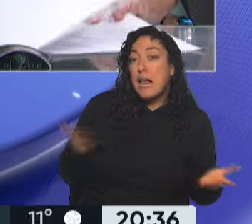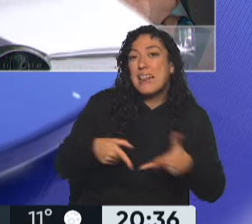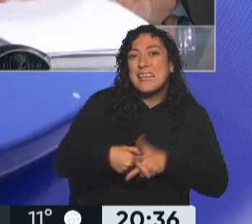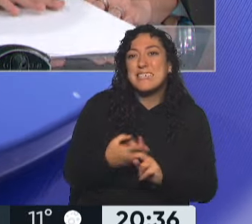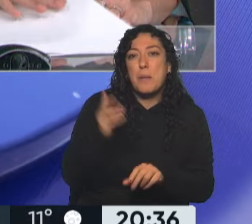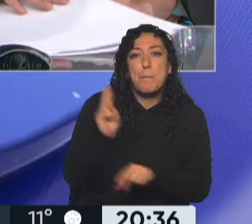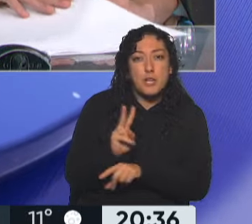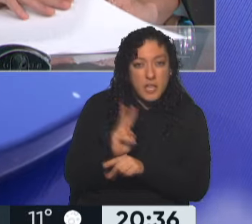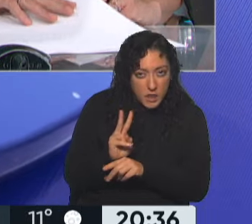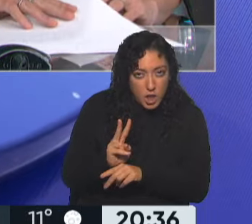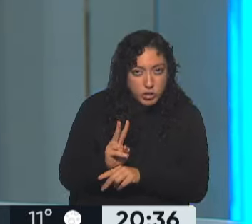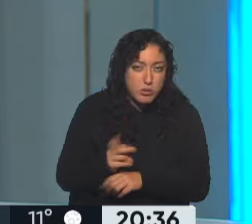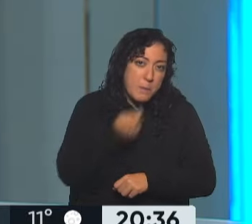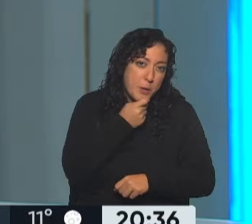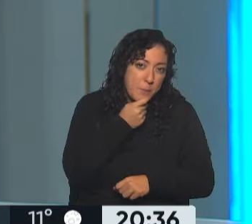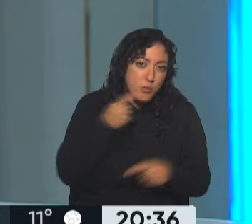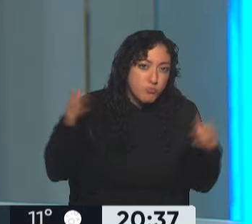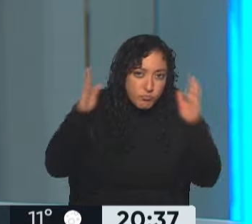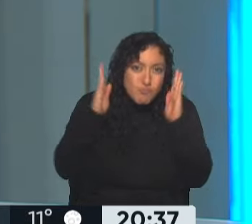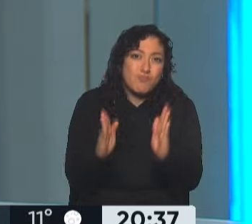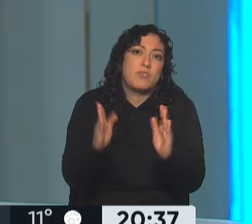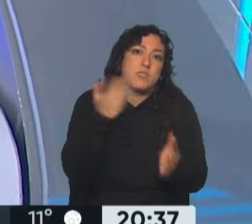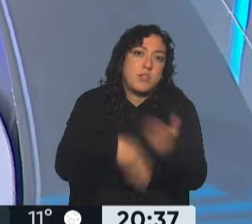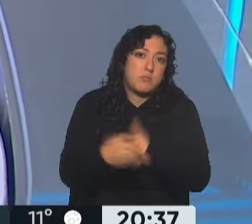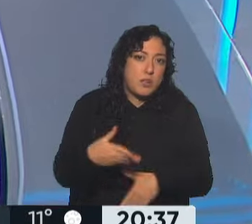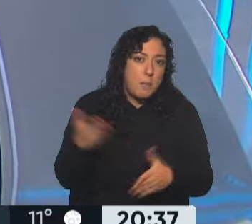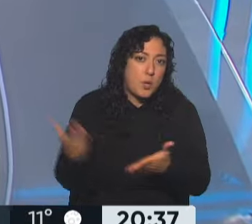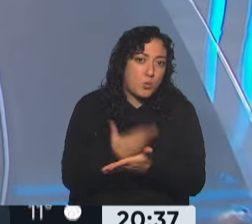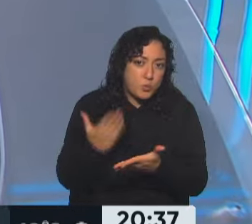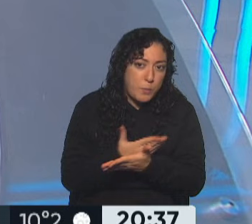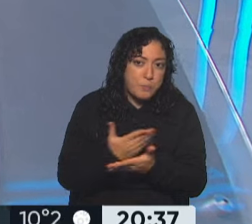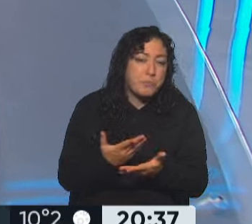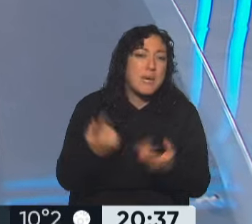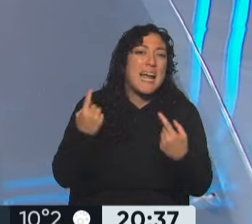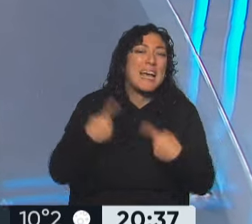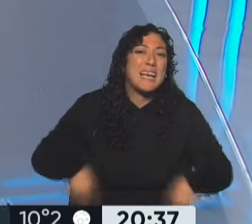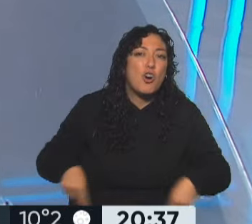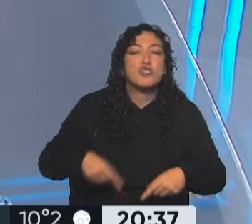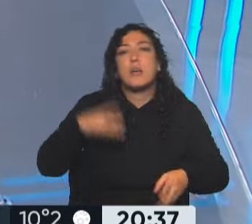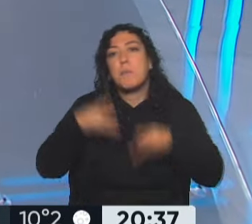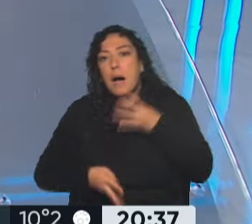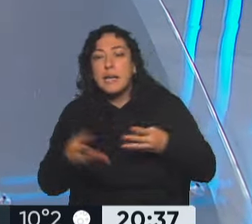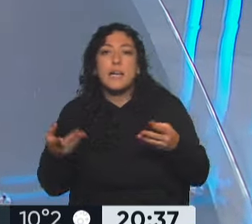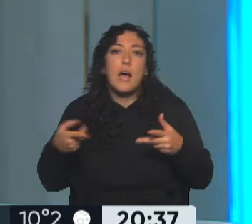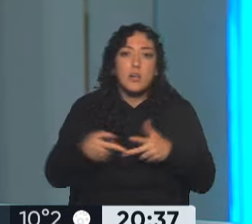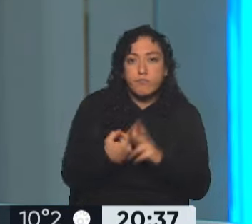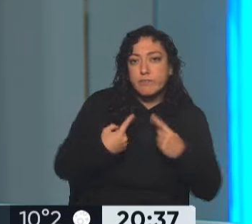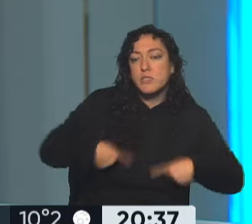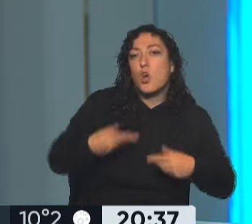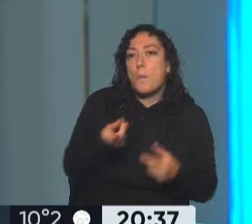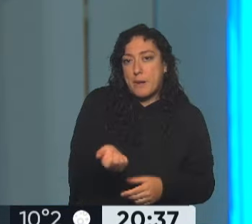protegidos de producción. se dedican exclusivamente a eso. Exactamente. Es para comprar equipamiento o insumos. Bien. Ahora,